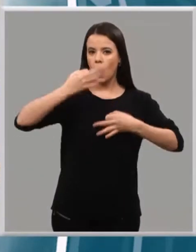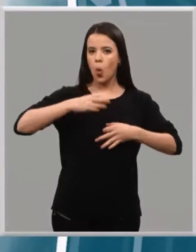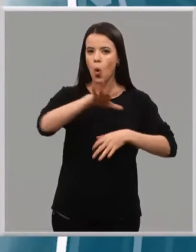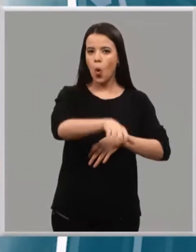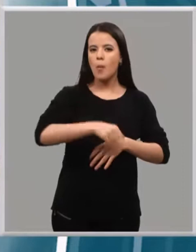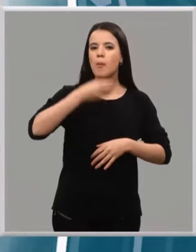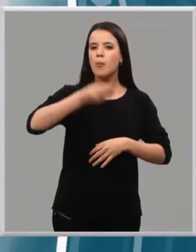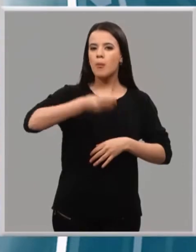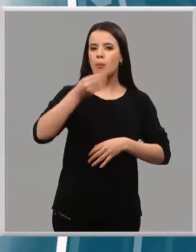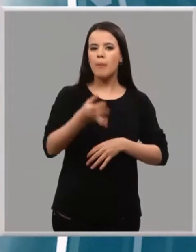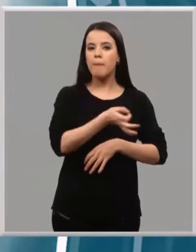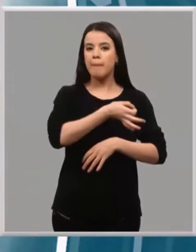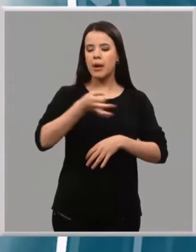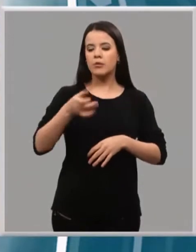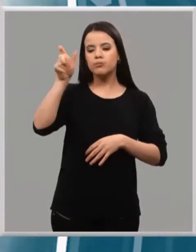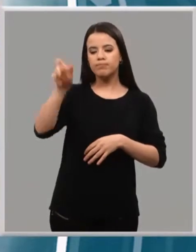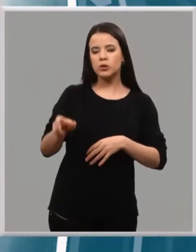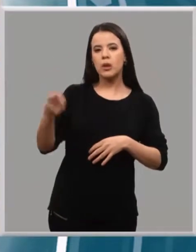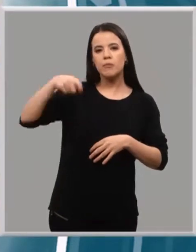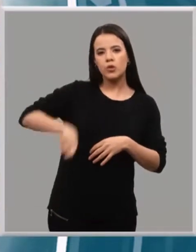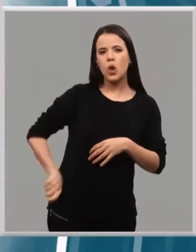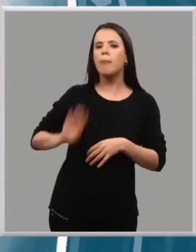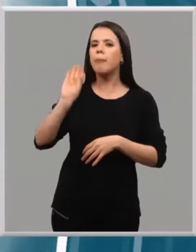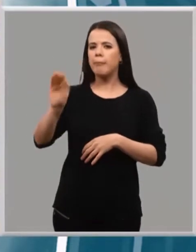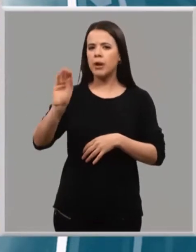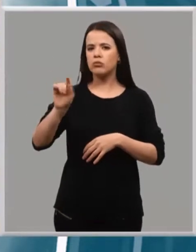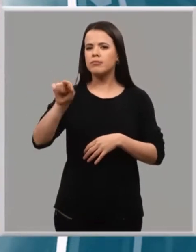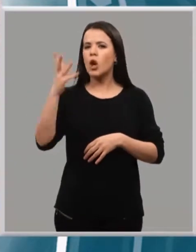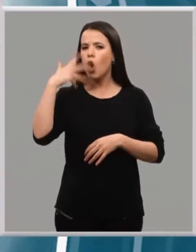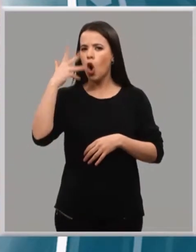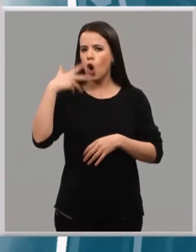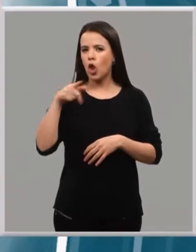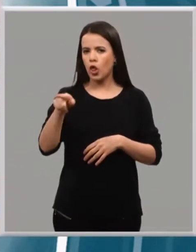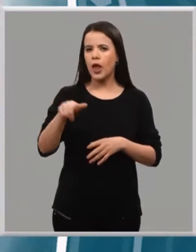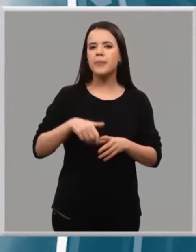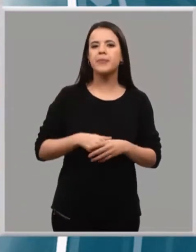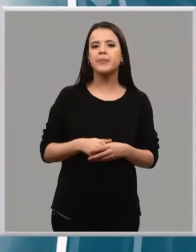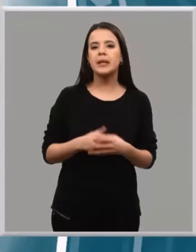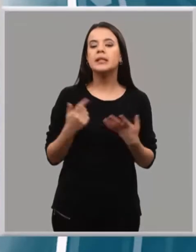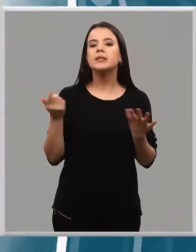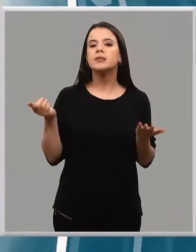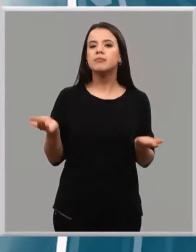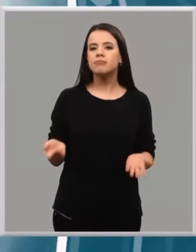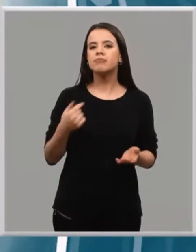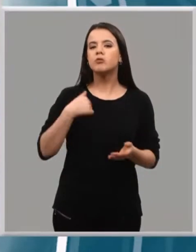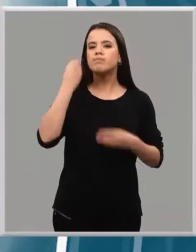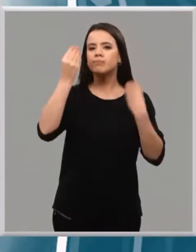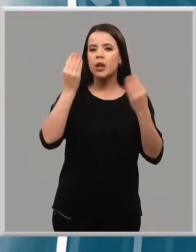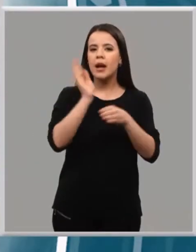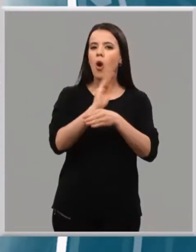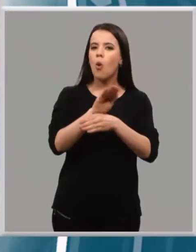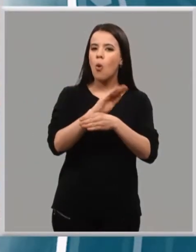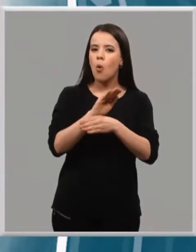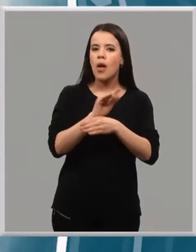lo adecuado ponernos en manos de un profesional que conozca el producto. Creo que tenemos que cuidar un poco ese mercado